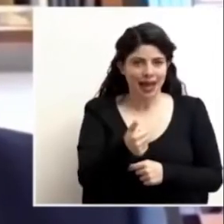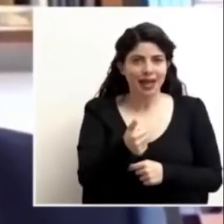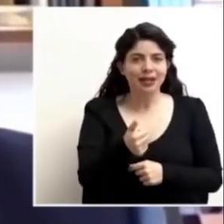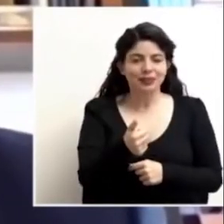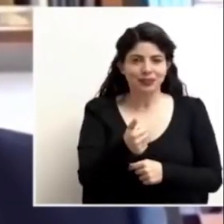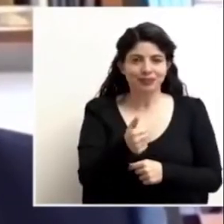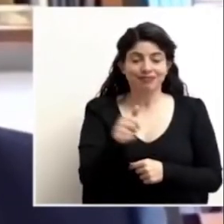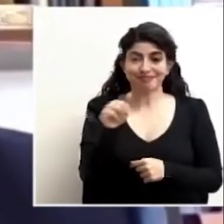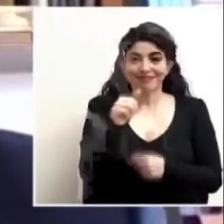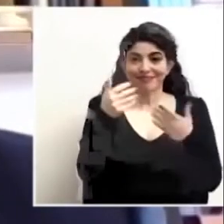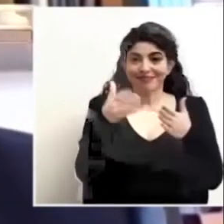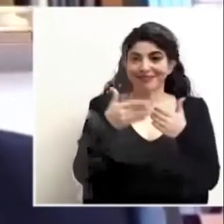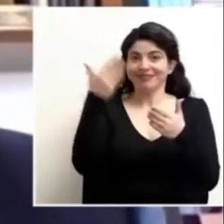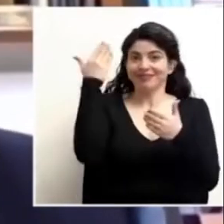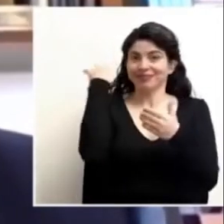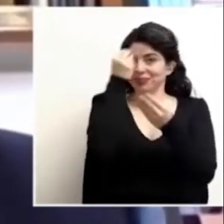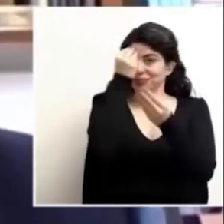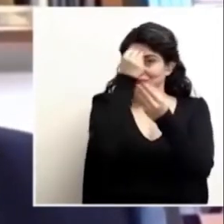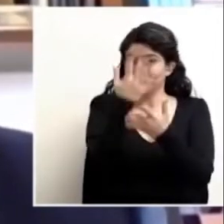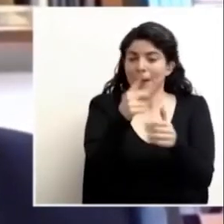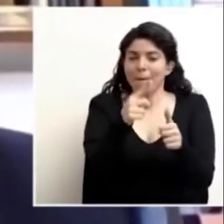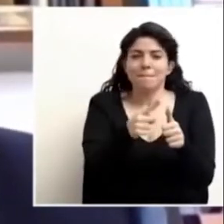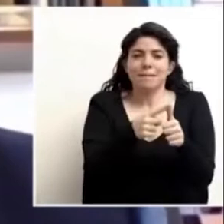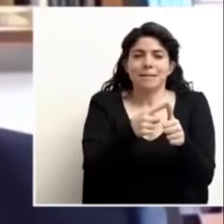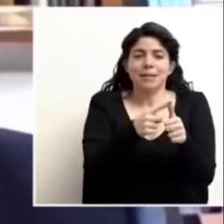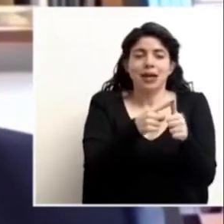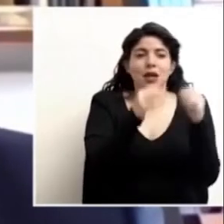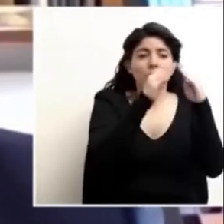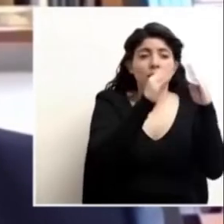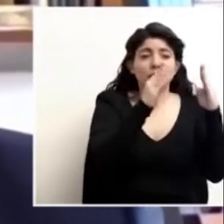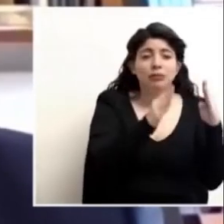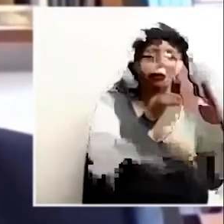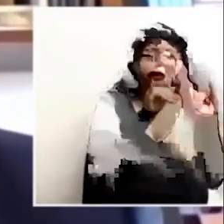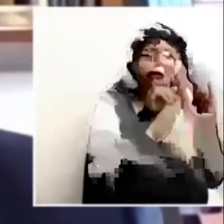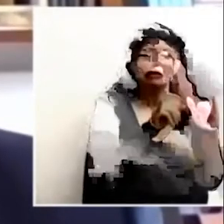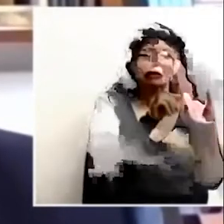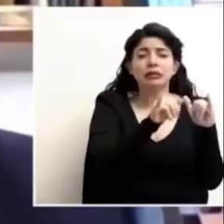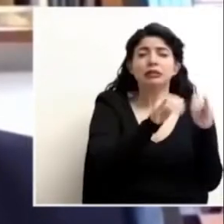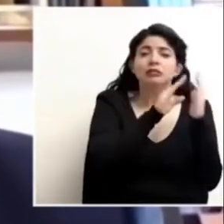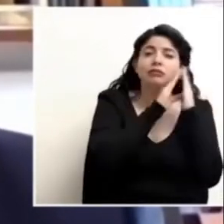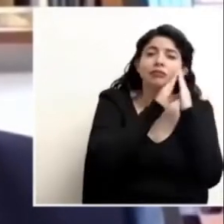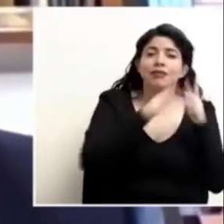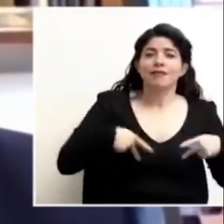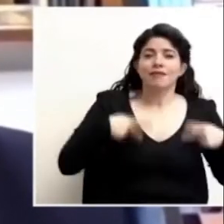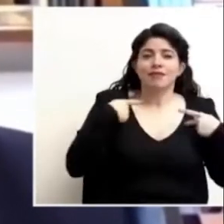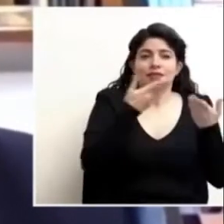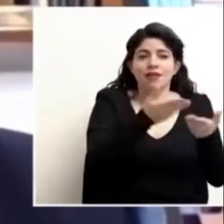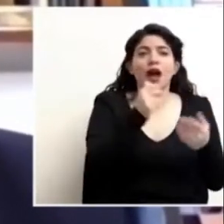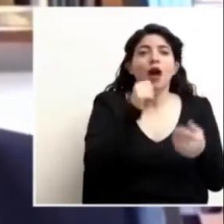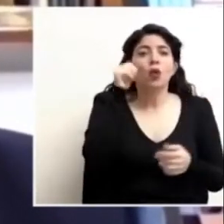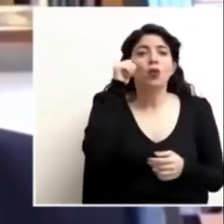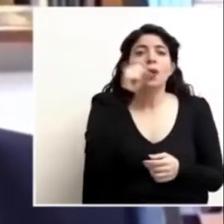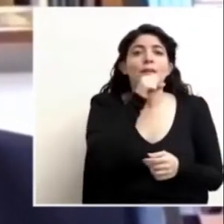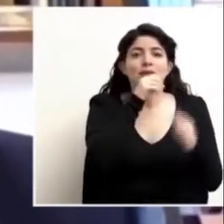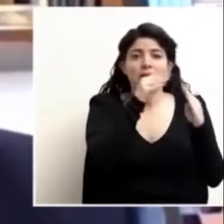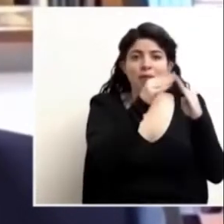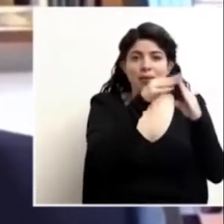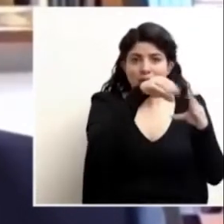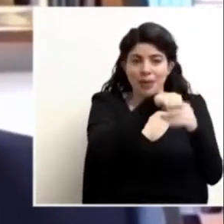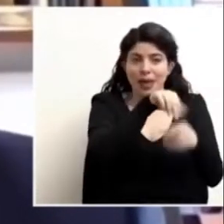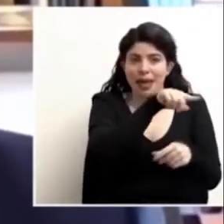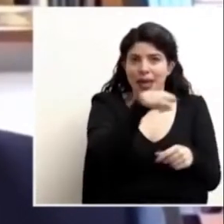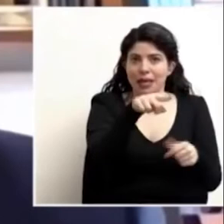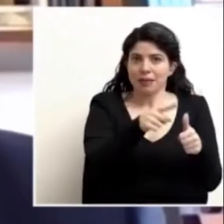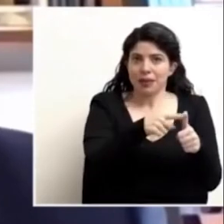como se había adelantado, comenzando con hogares de larga estancia, de personas adultas mayores y con el personal